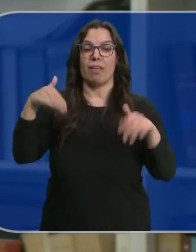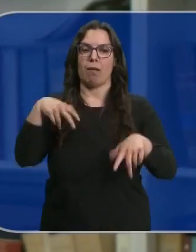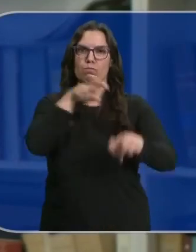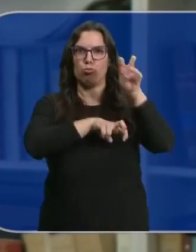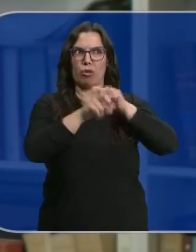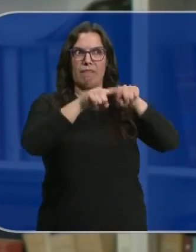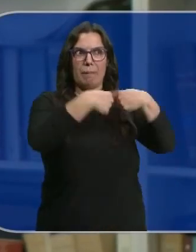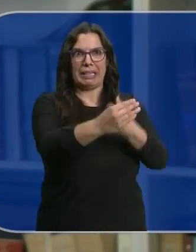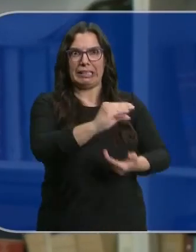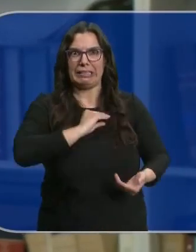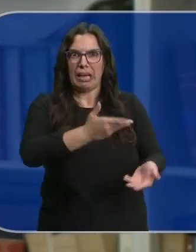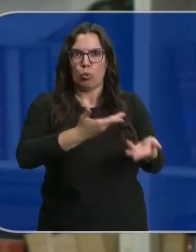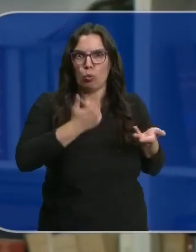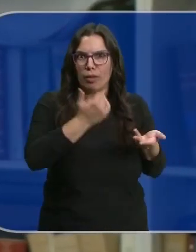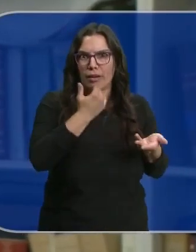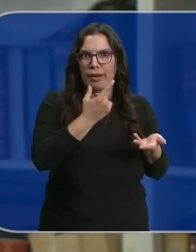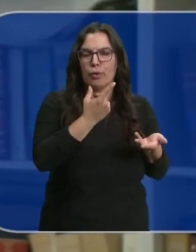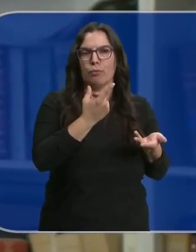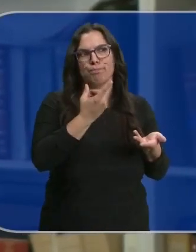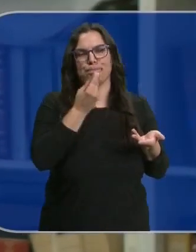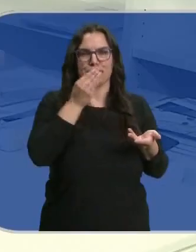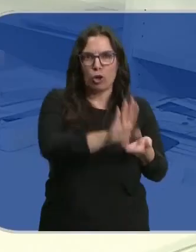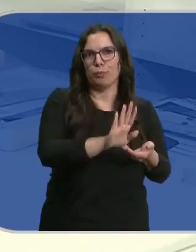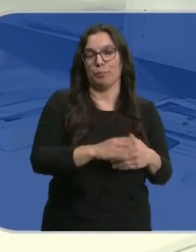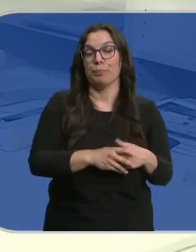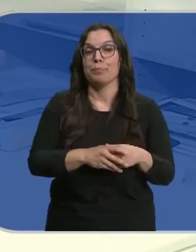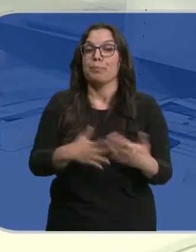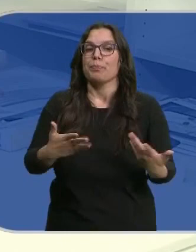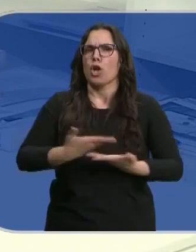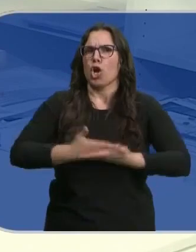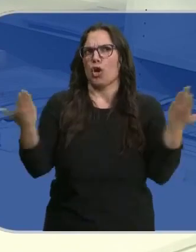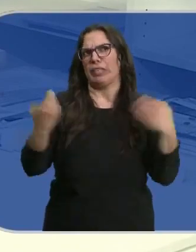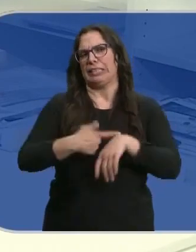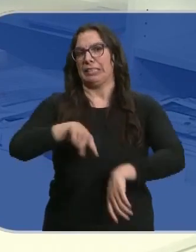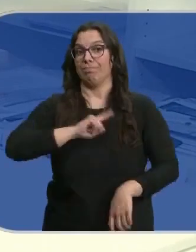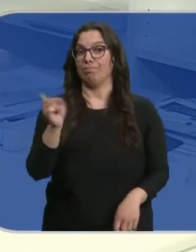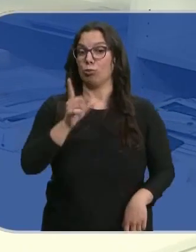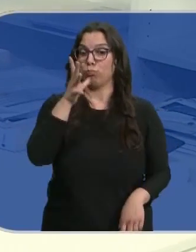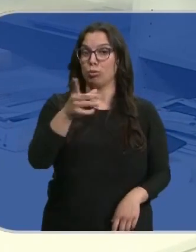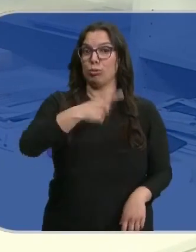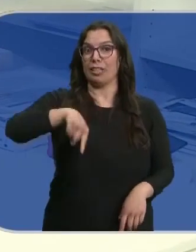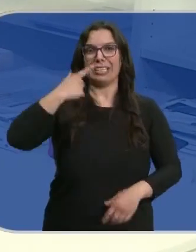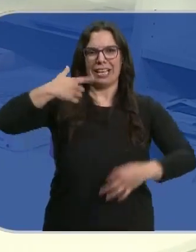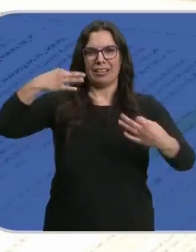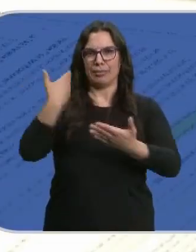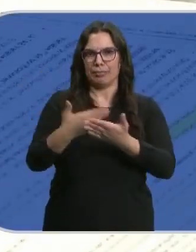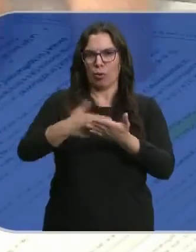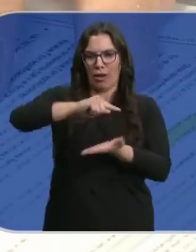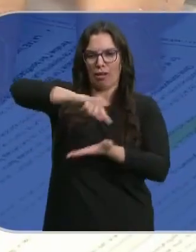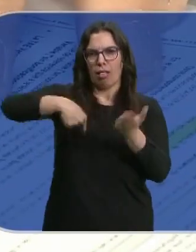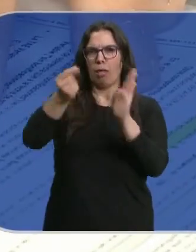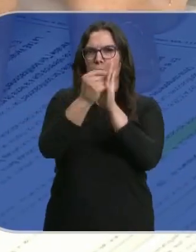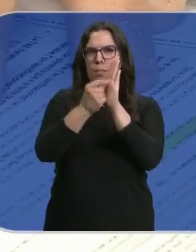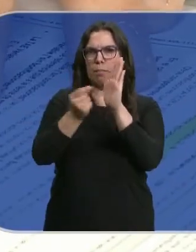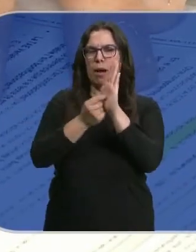financiación familiar se vea con mejores ojos. Aunque no se confíe en exceso, lo que nos aportará garantía es un contrato con las